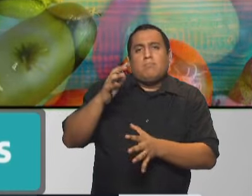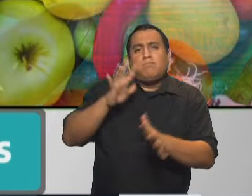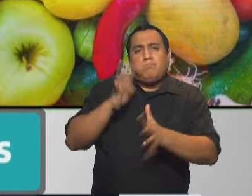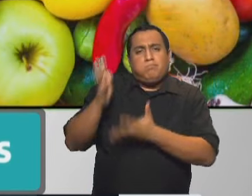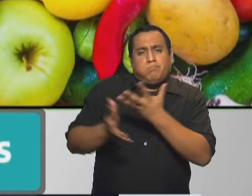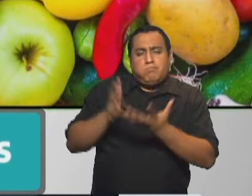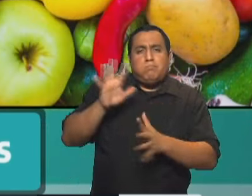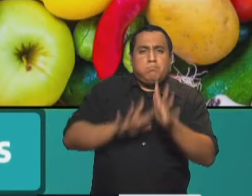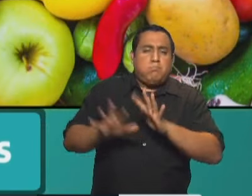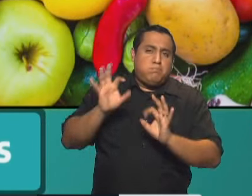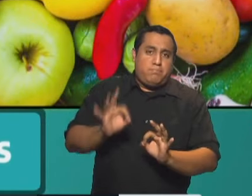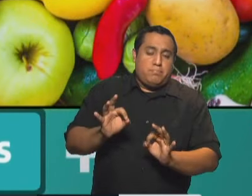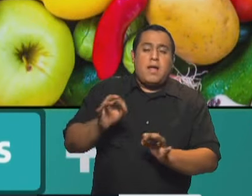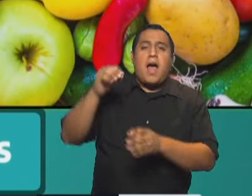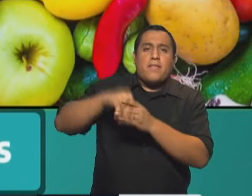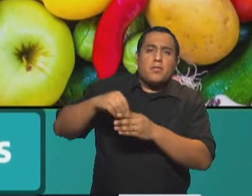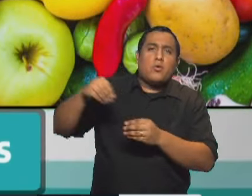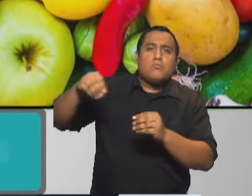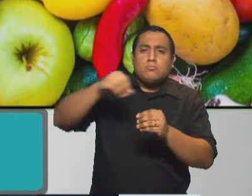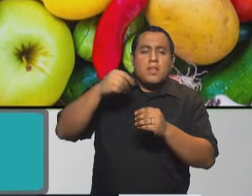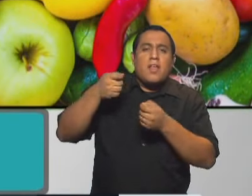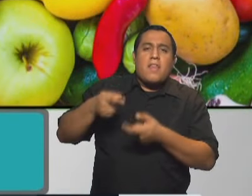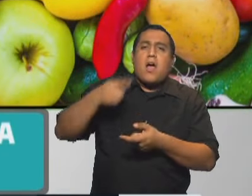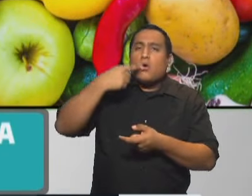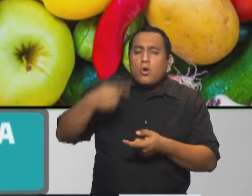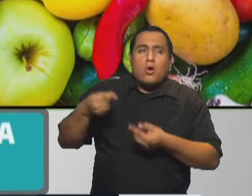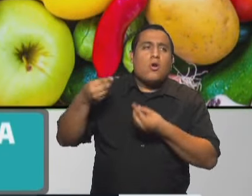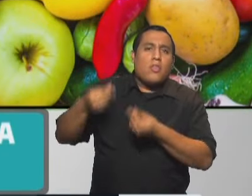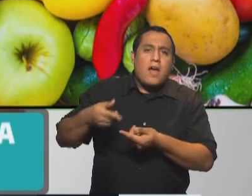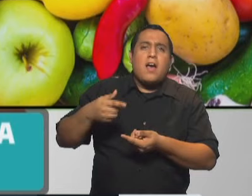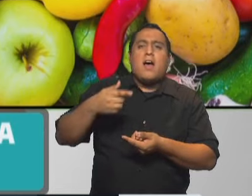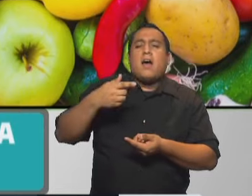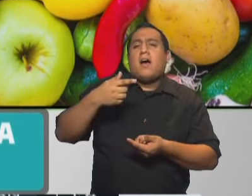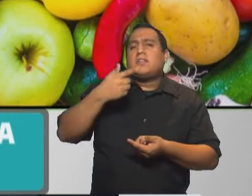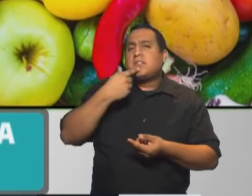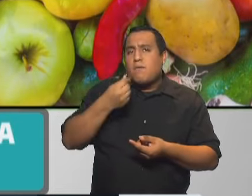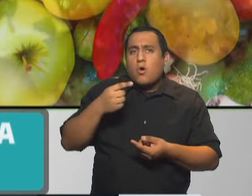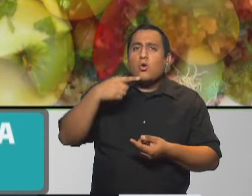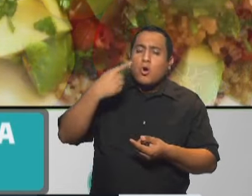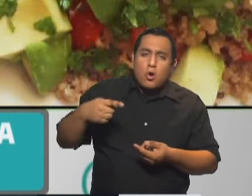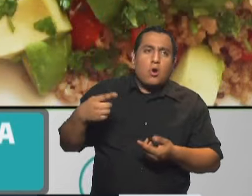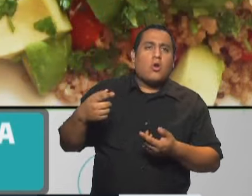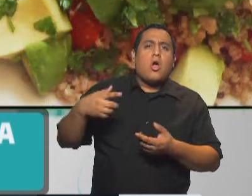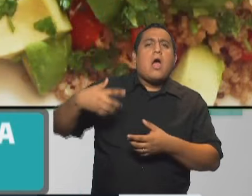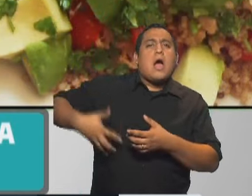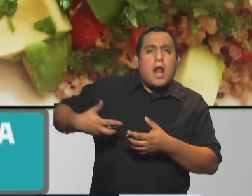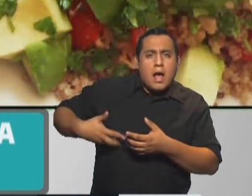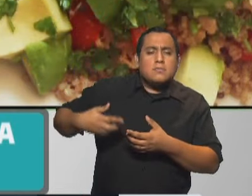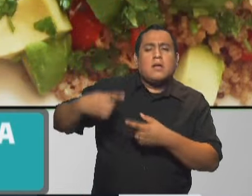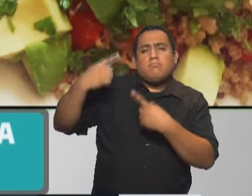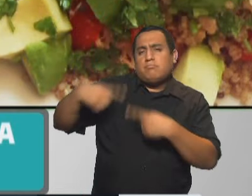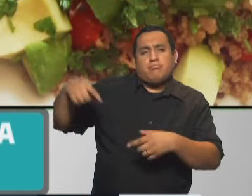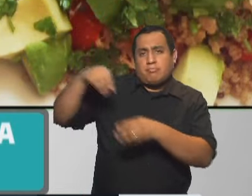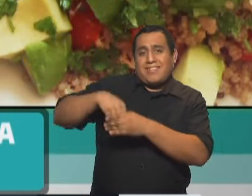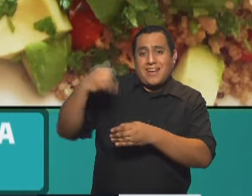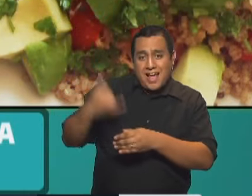conservantes de colorantes de saborizantes mucho contenido en sodio en grasas entonces es importante que sea cual